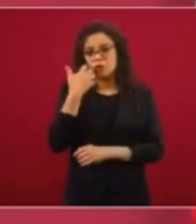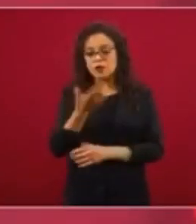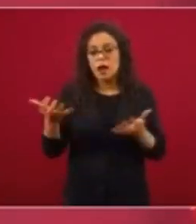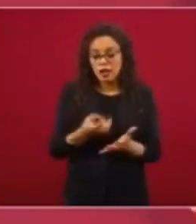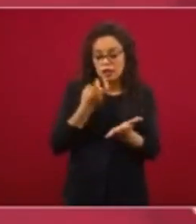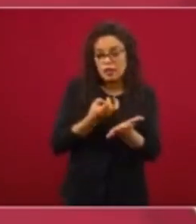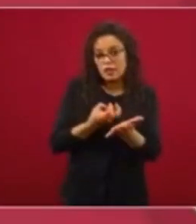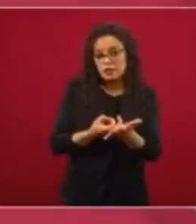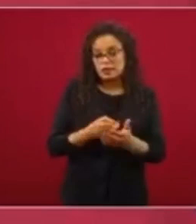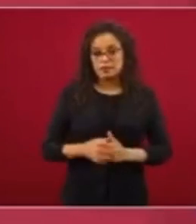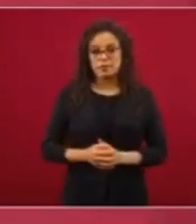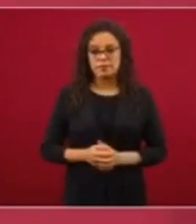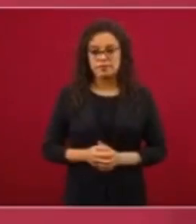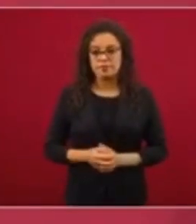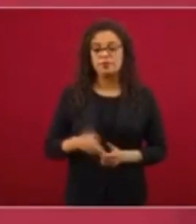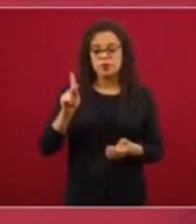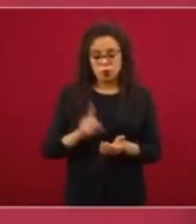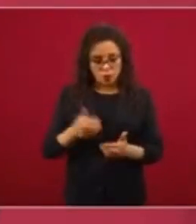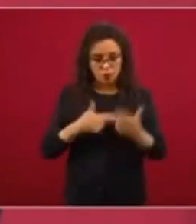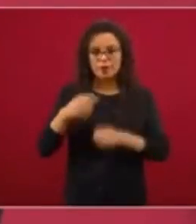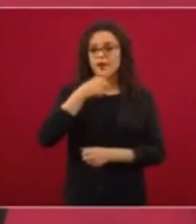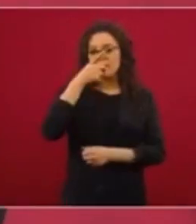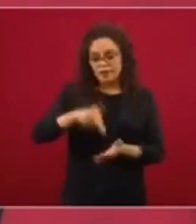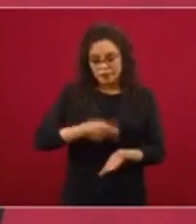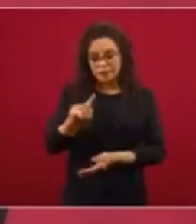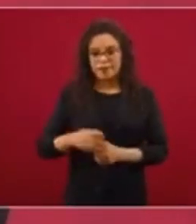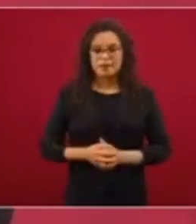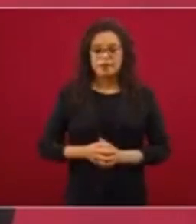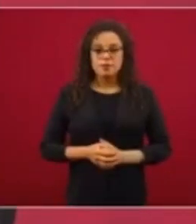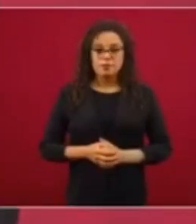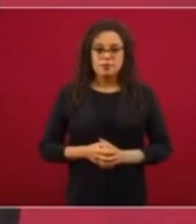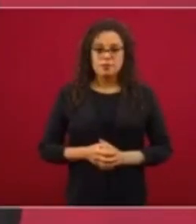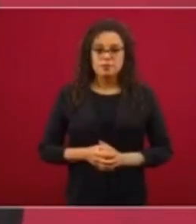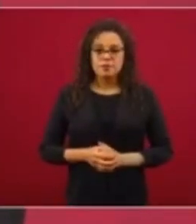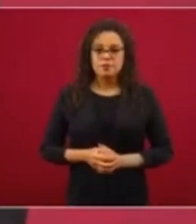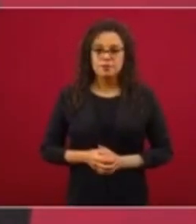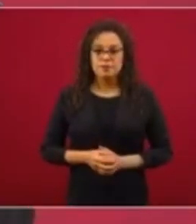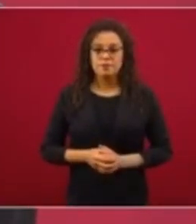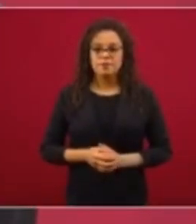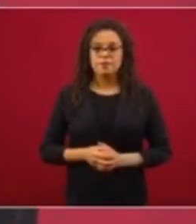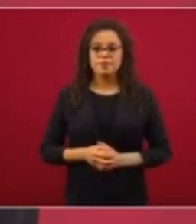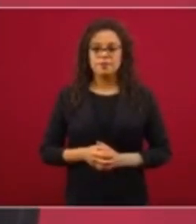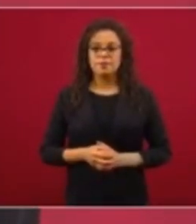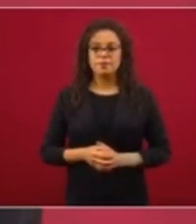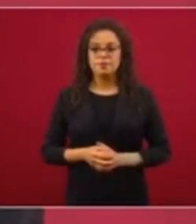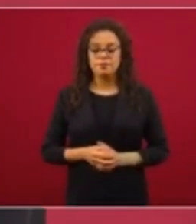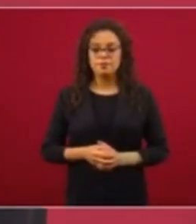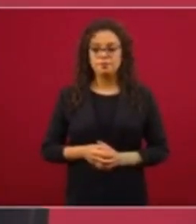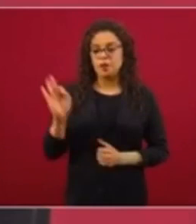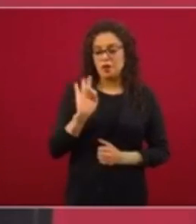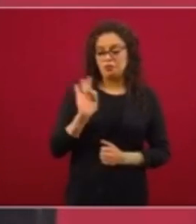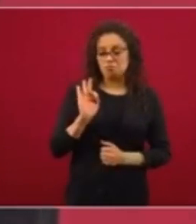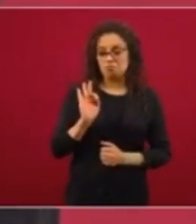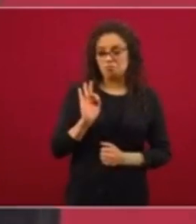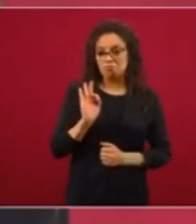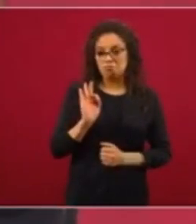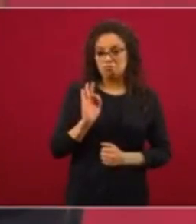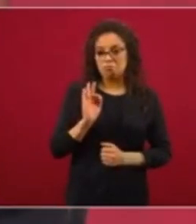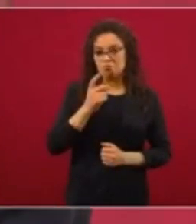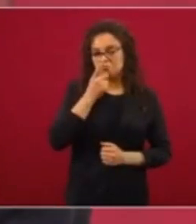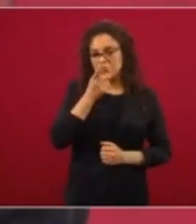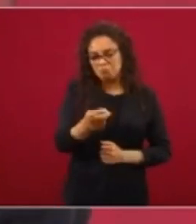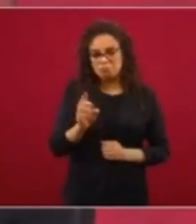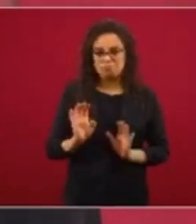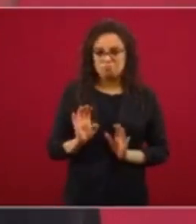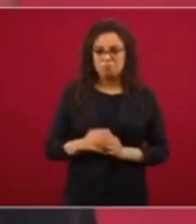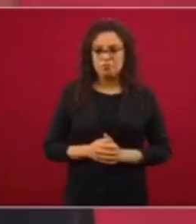Porque, ¿qué sucedía? Repito, se podía decir en ingresos,